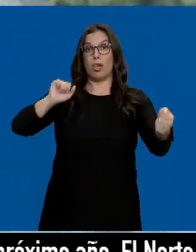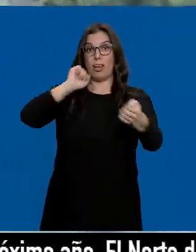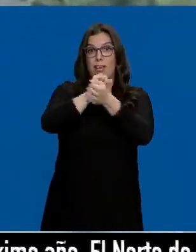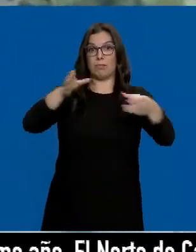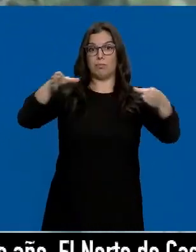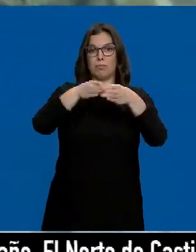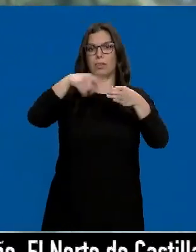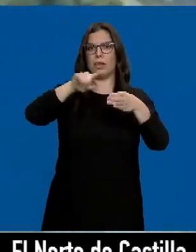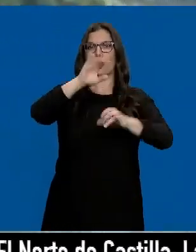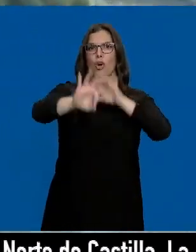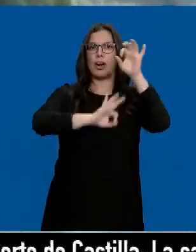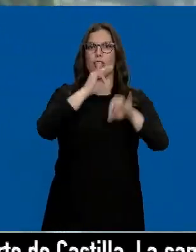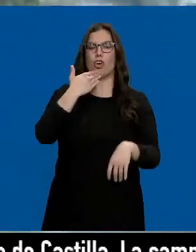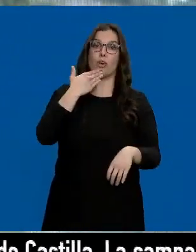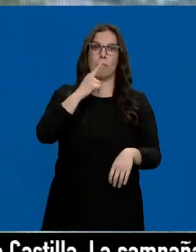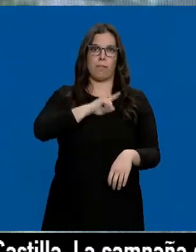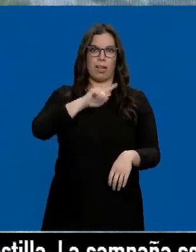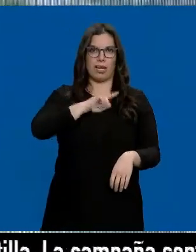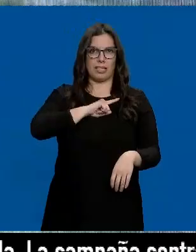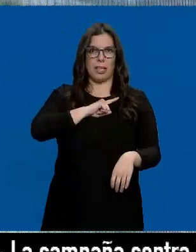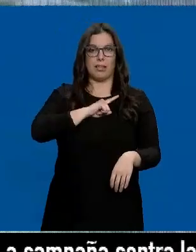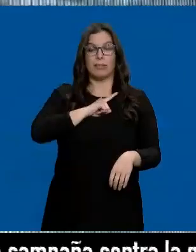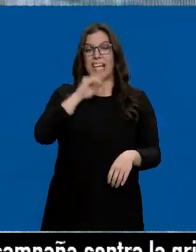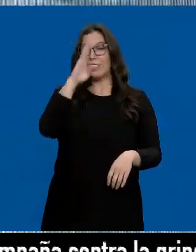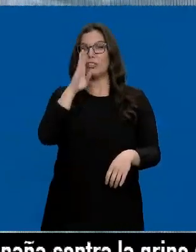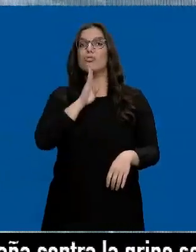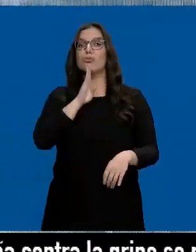una organización paramilitar que se escondía en el bosque.